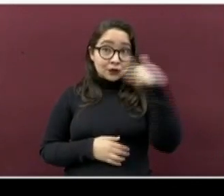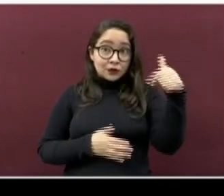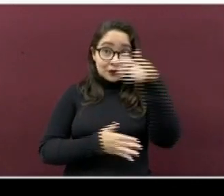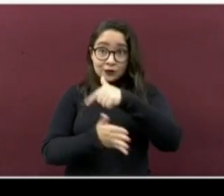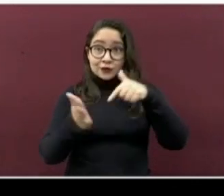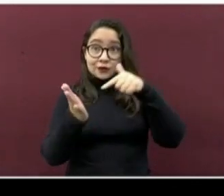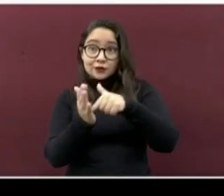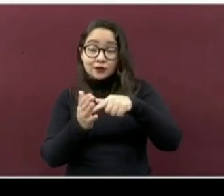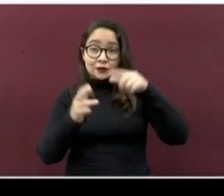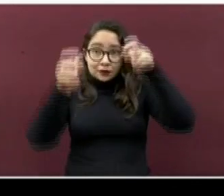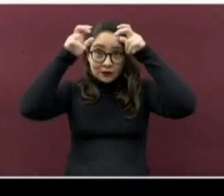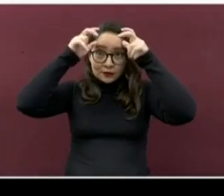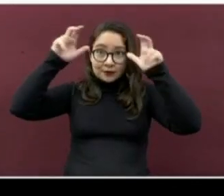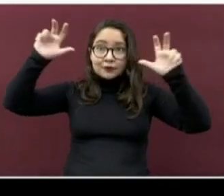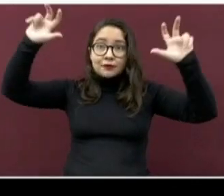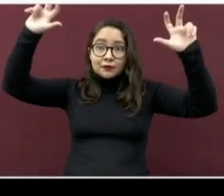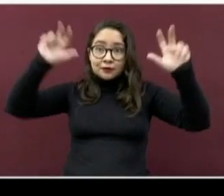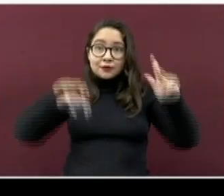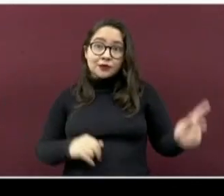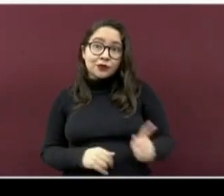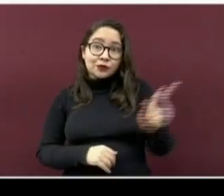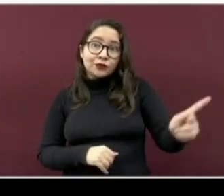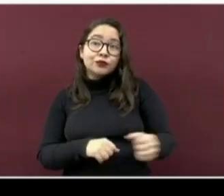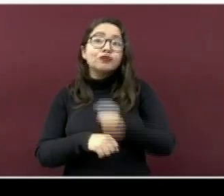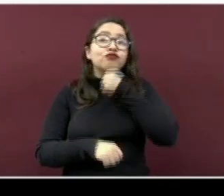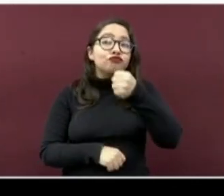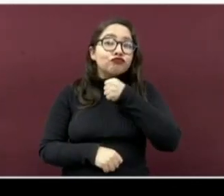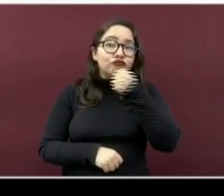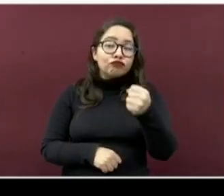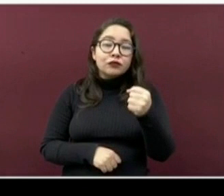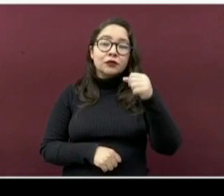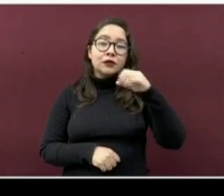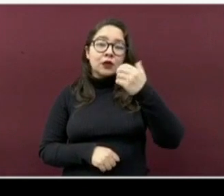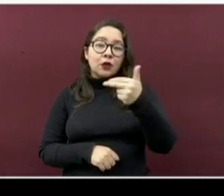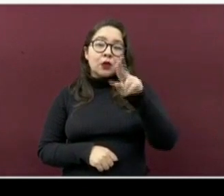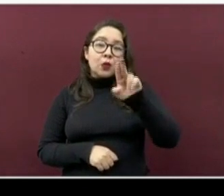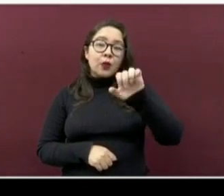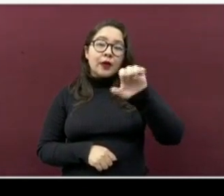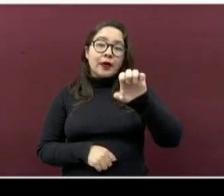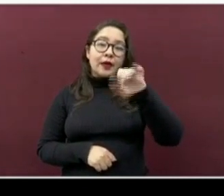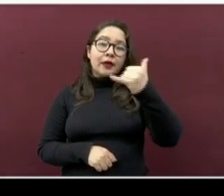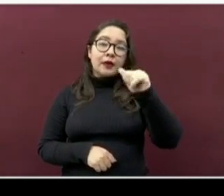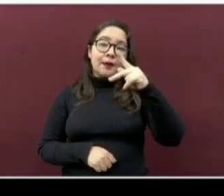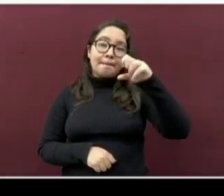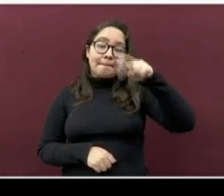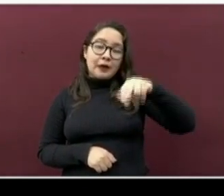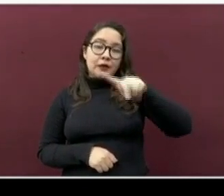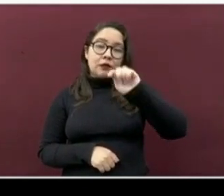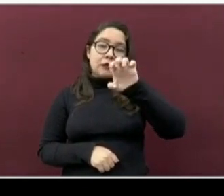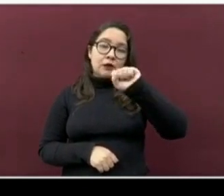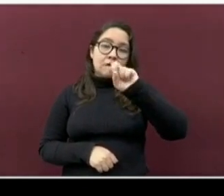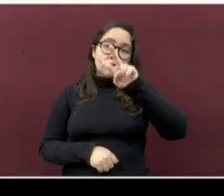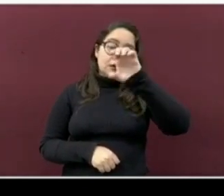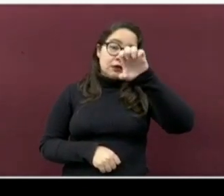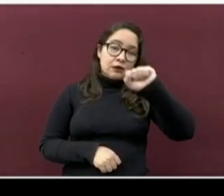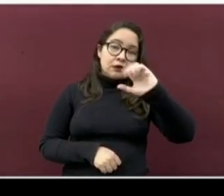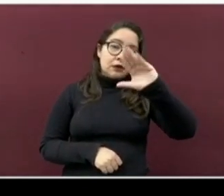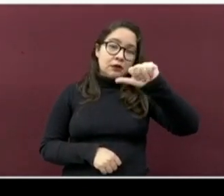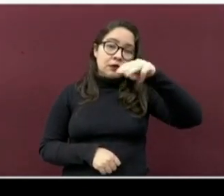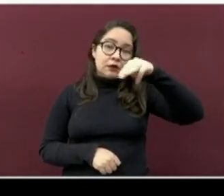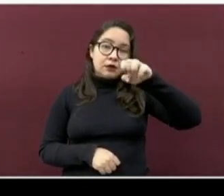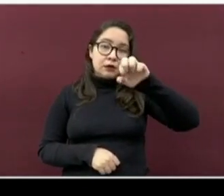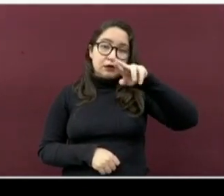como los de Mizantla, Pueblo Viejo, Huellapan de Ocampo, Tres Valles, Camerino Zeta Mendoza,